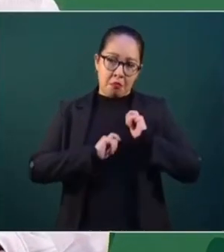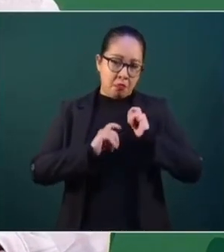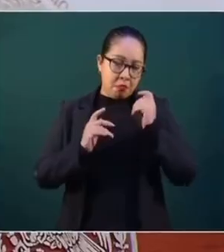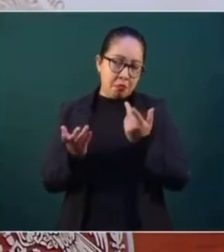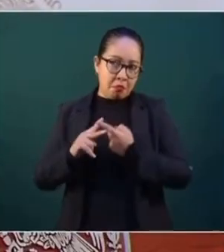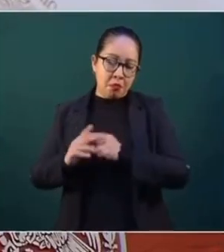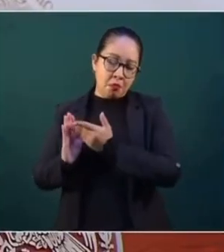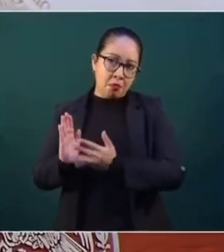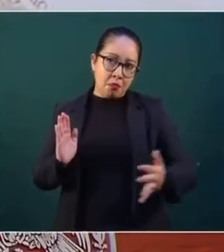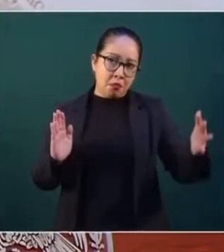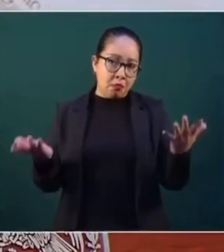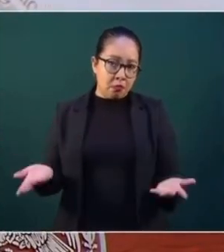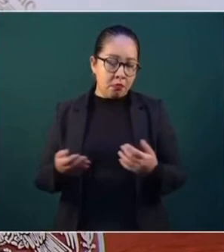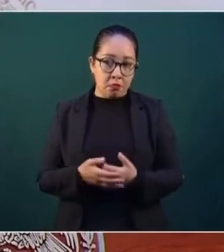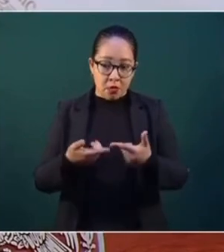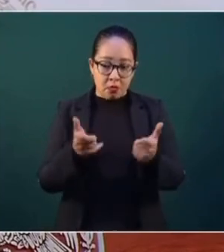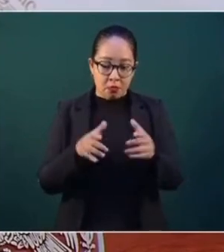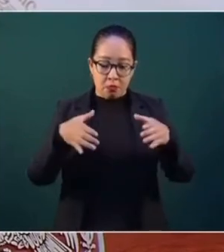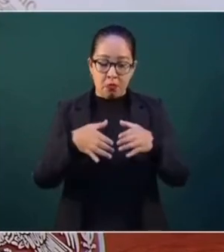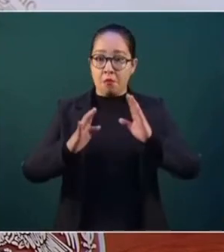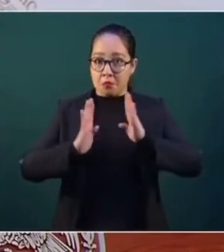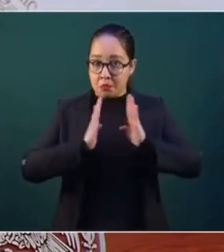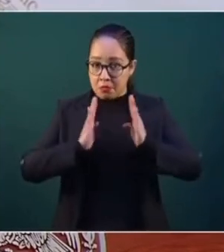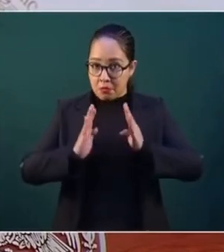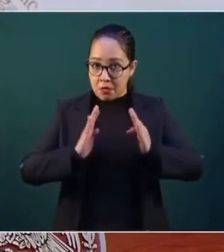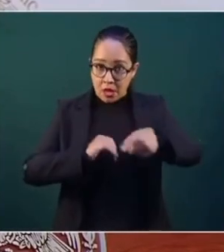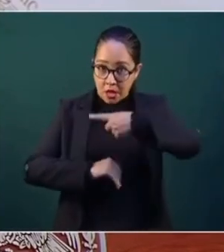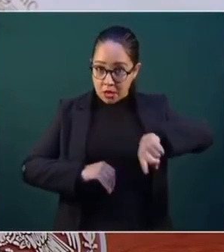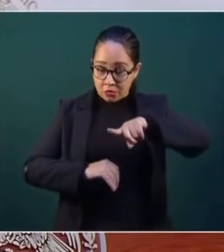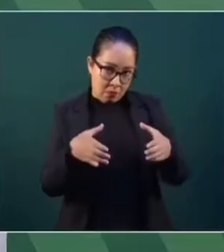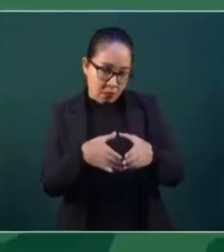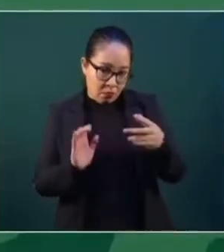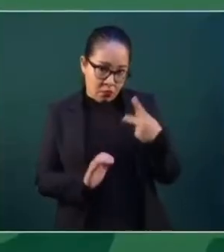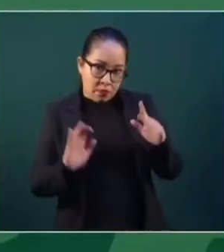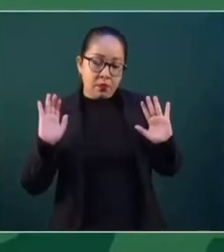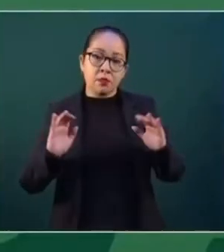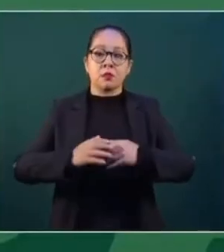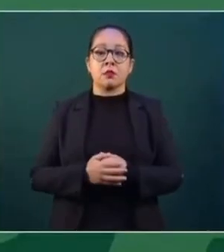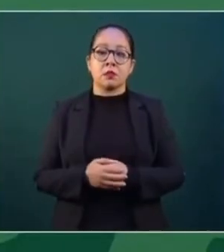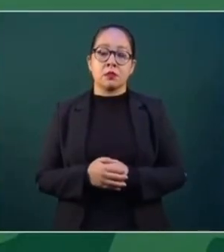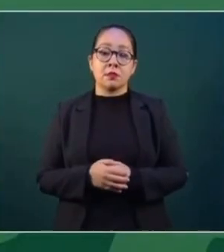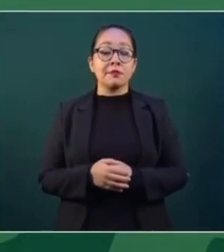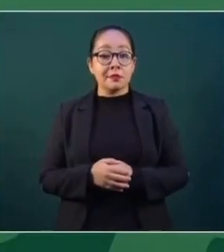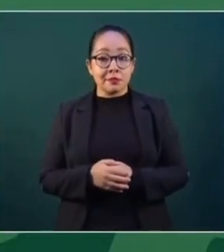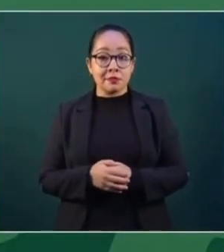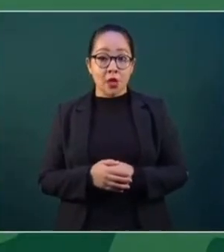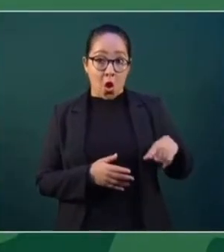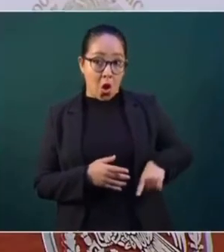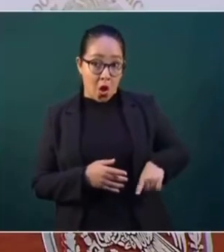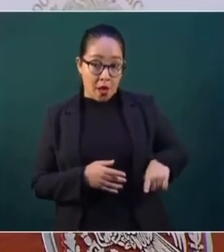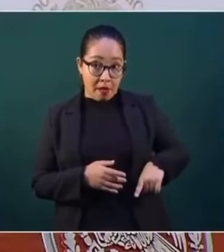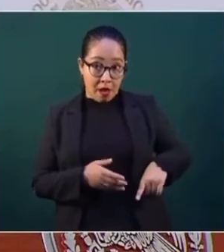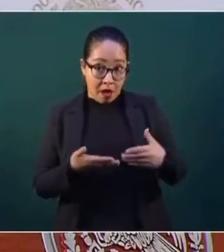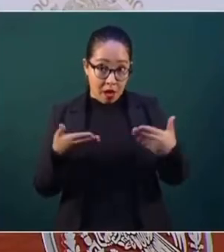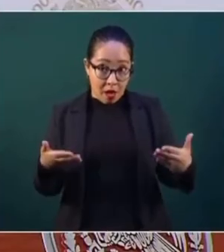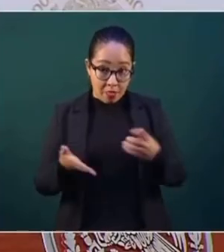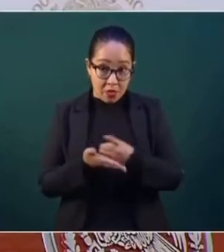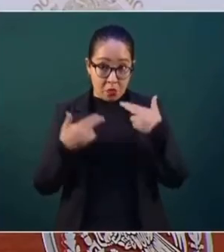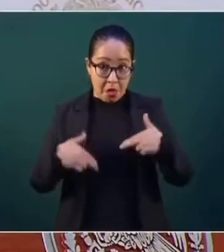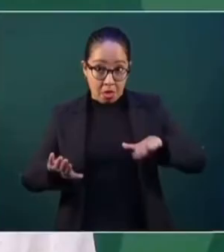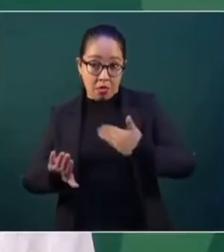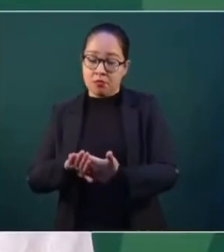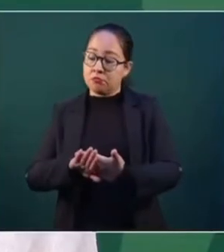Fuerzas Armadas no han violado derechos humanos. Ya el Estado no es violador de derechos humanos.